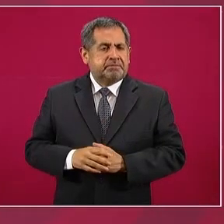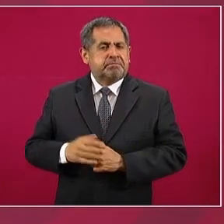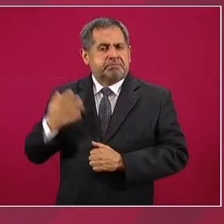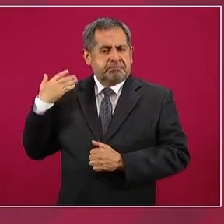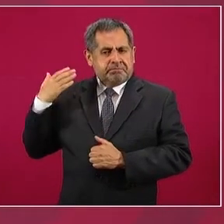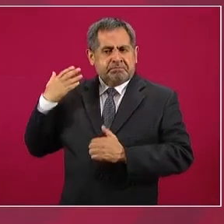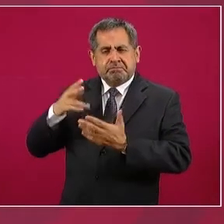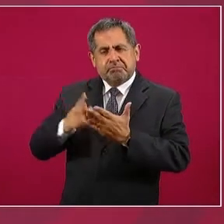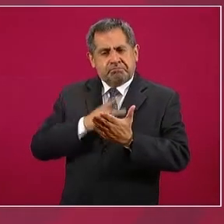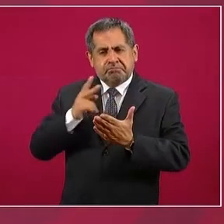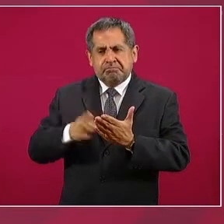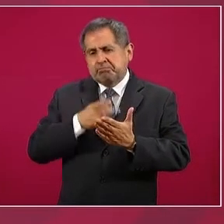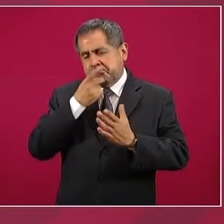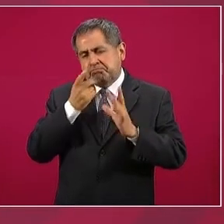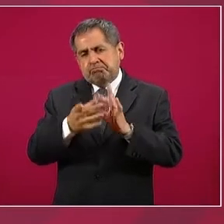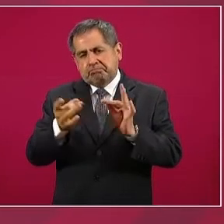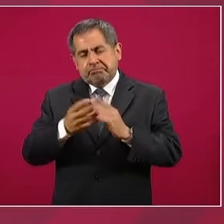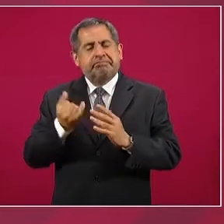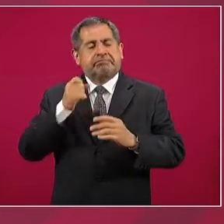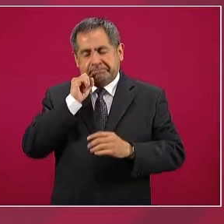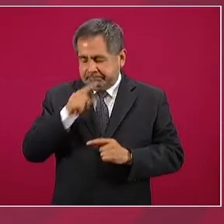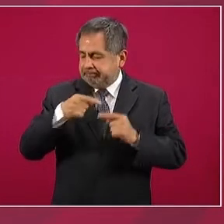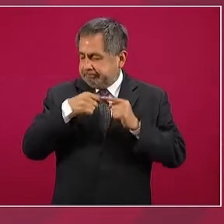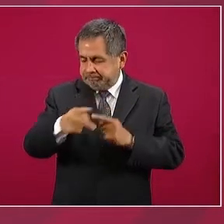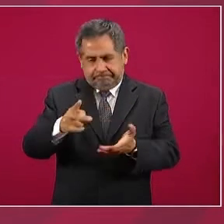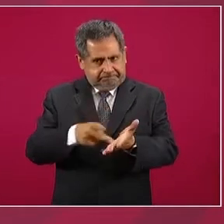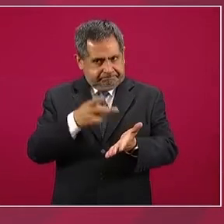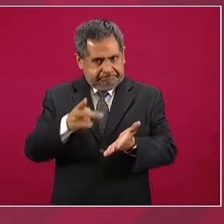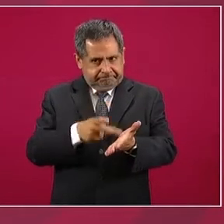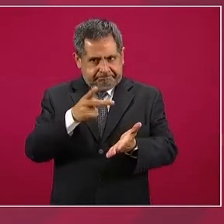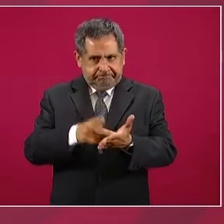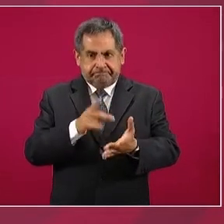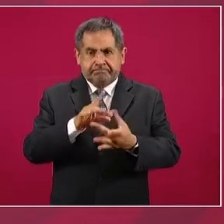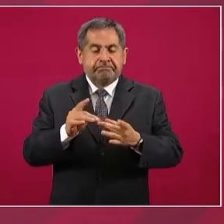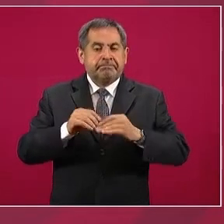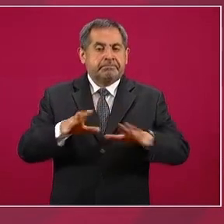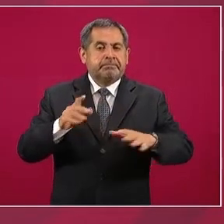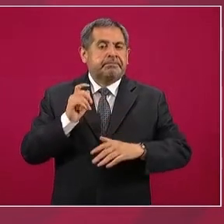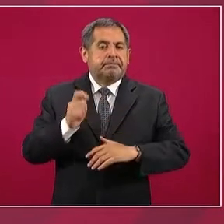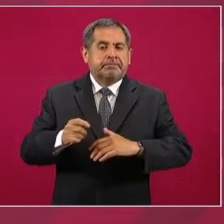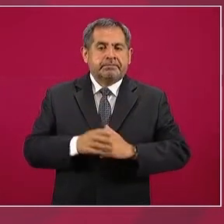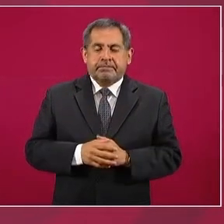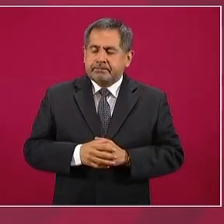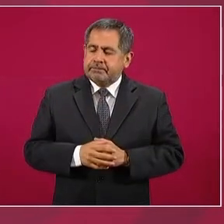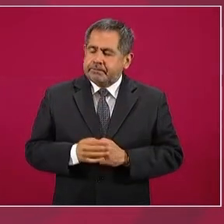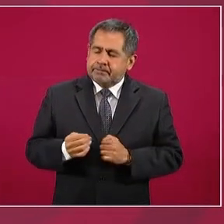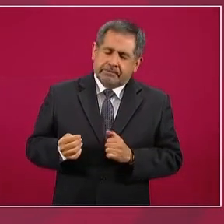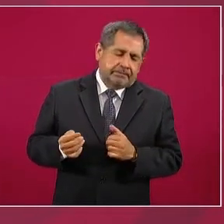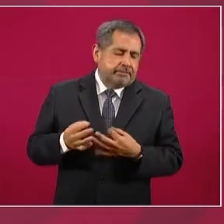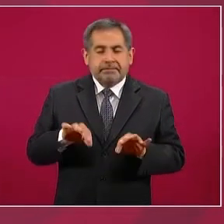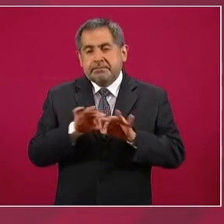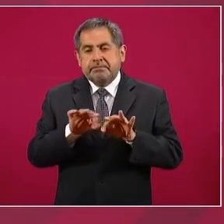veces, y lo vamos a seguir haciendo, que esto es fundamental,